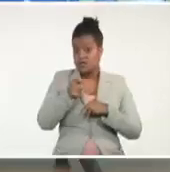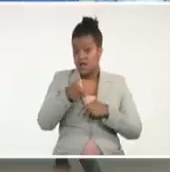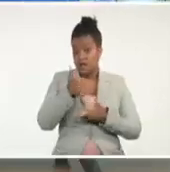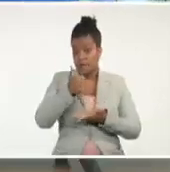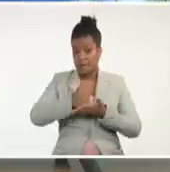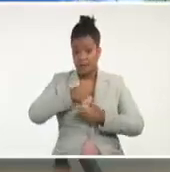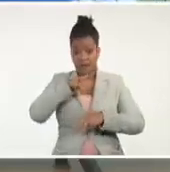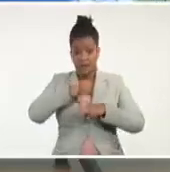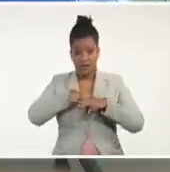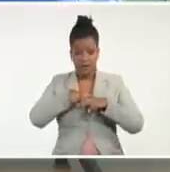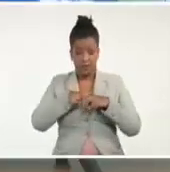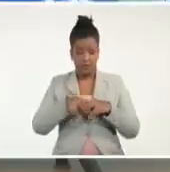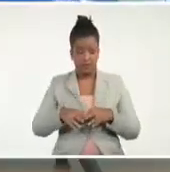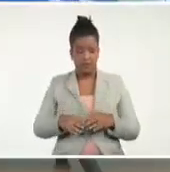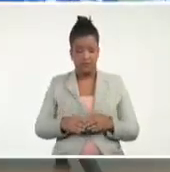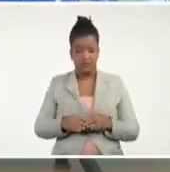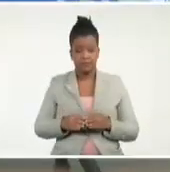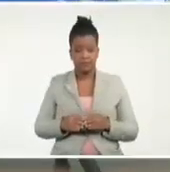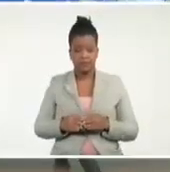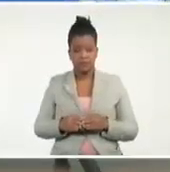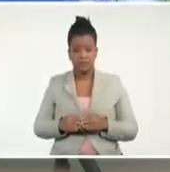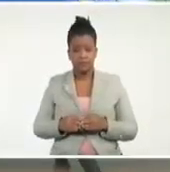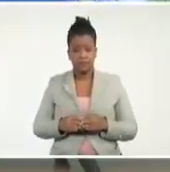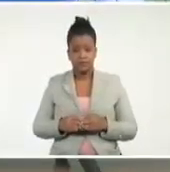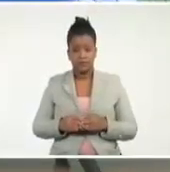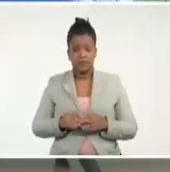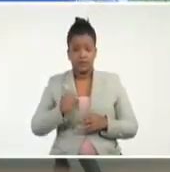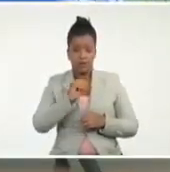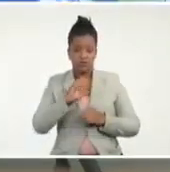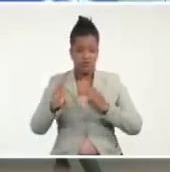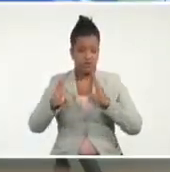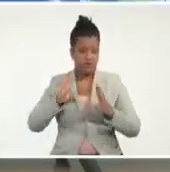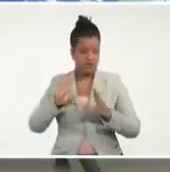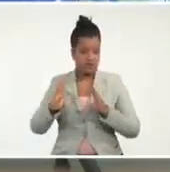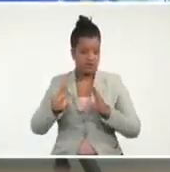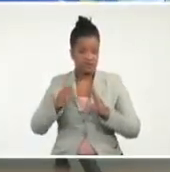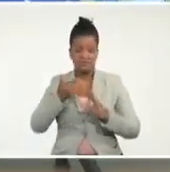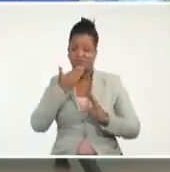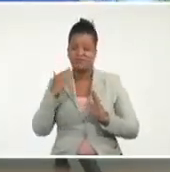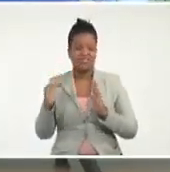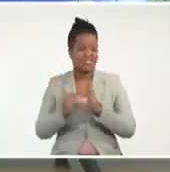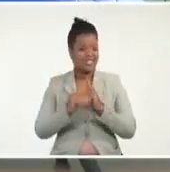sobre la costa norte del occidente de nuestro país bueno hasta entonces y muchas gracias